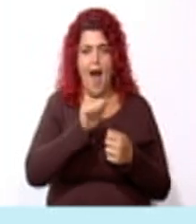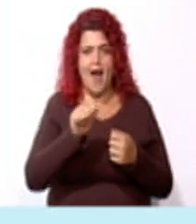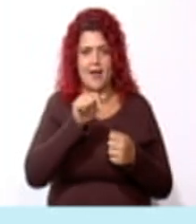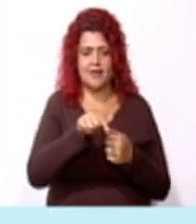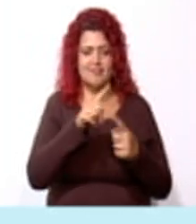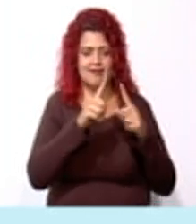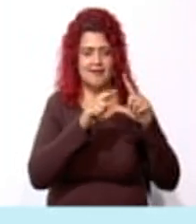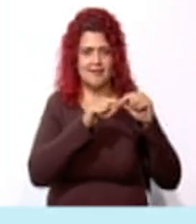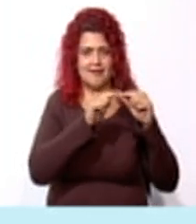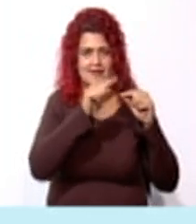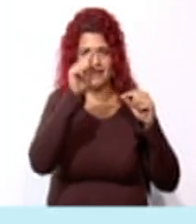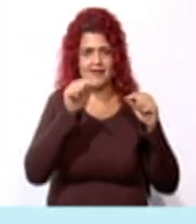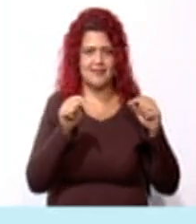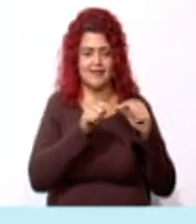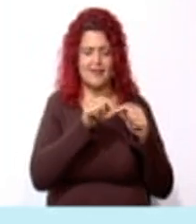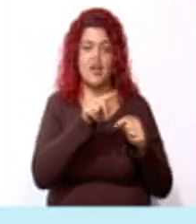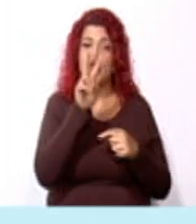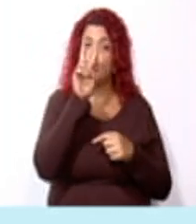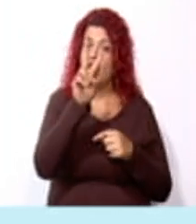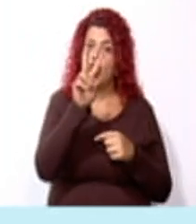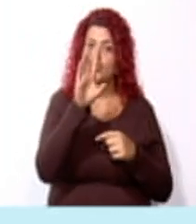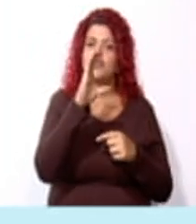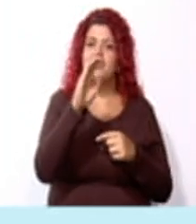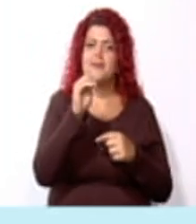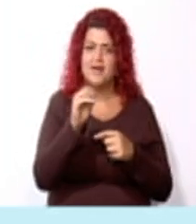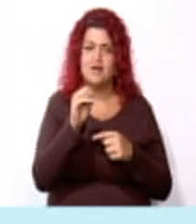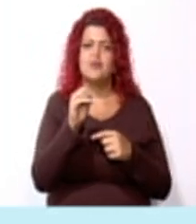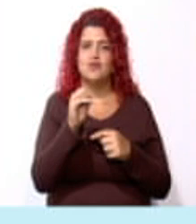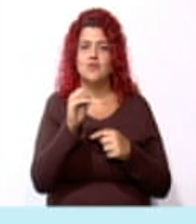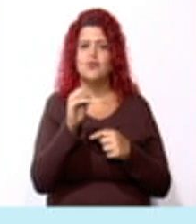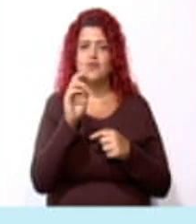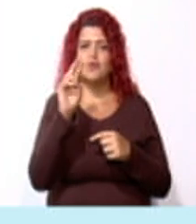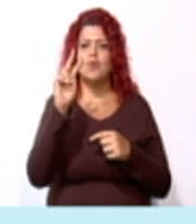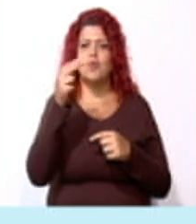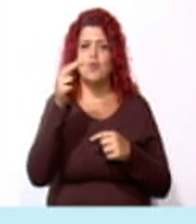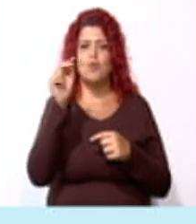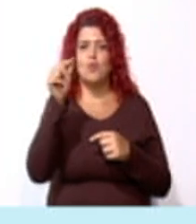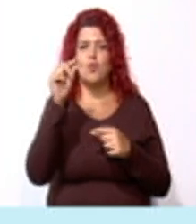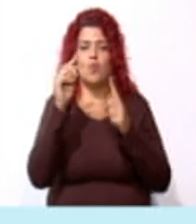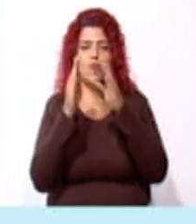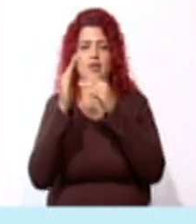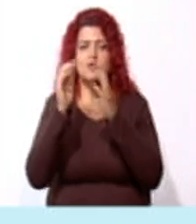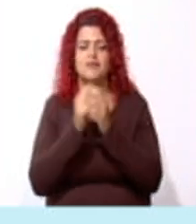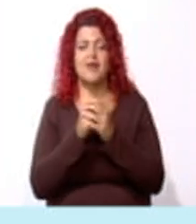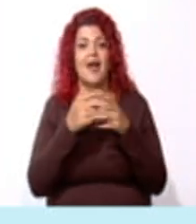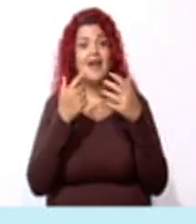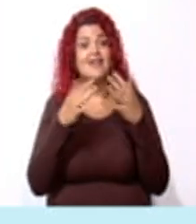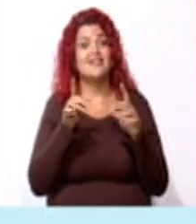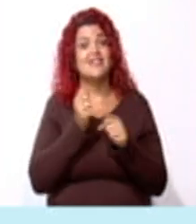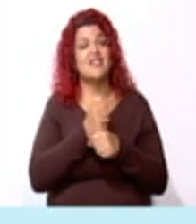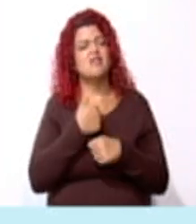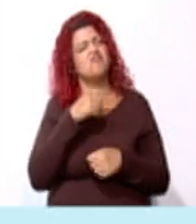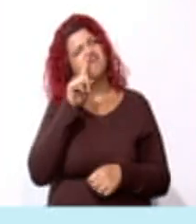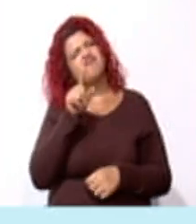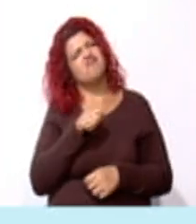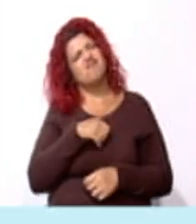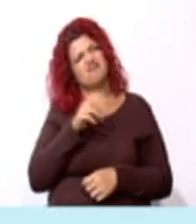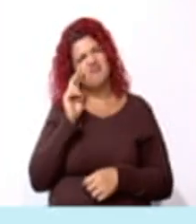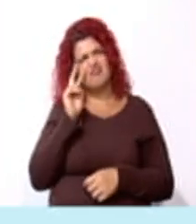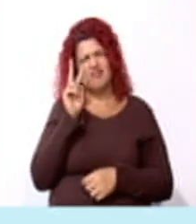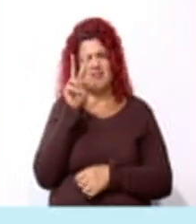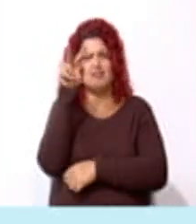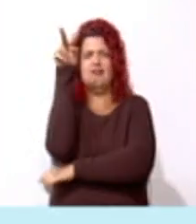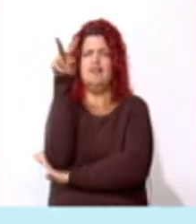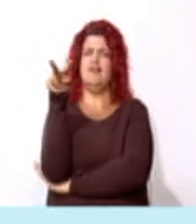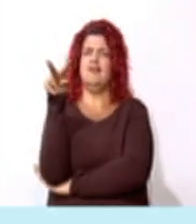Dos centímetros cuadrados. Y así, nos vamos a preguntar ahora, viendo esa imagen,